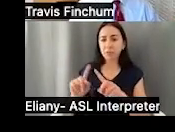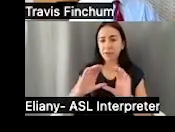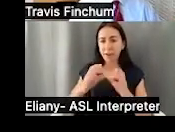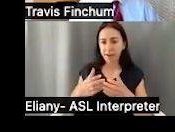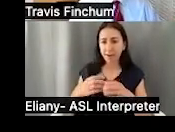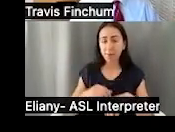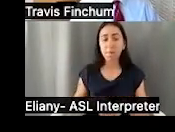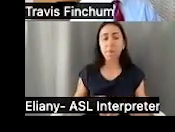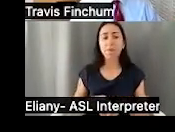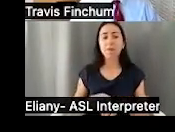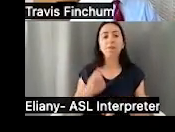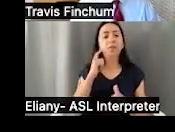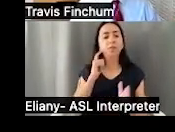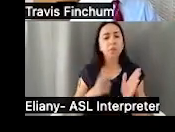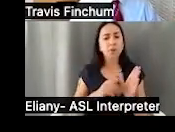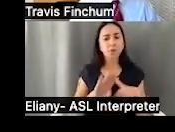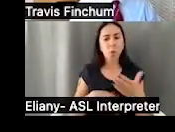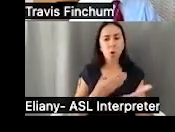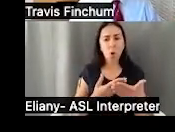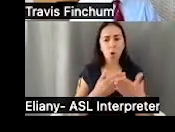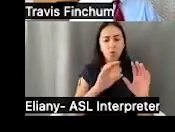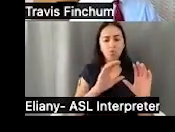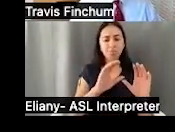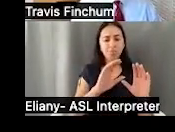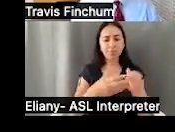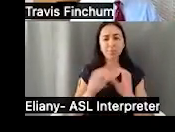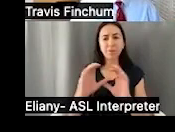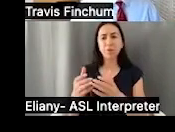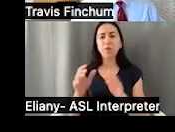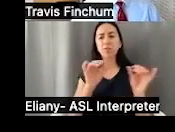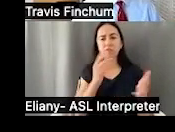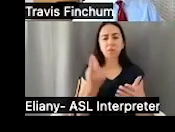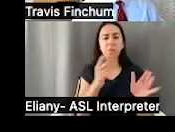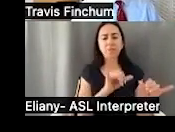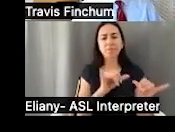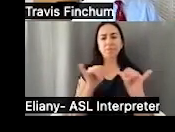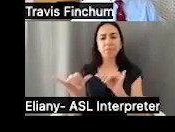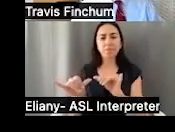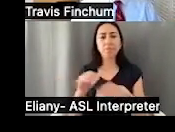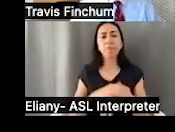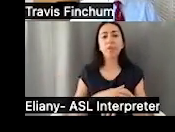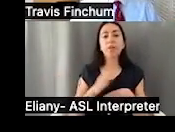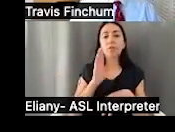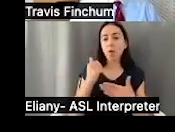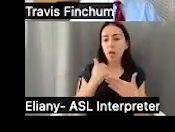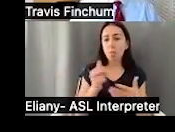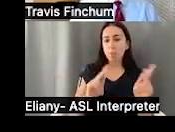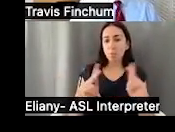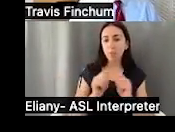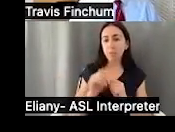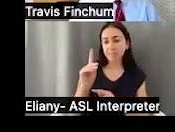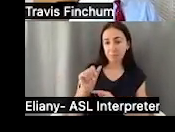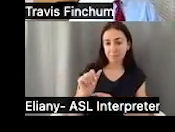de estas categorías. Va a haber algo en común con todos los fideicomisos de necesidades especiales. Van a beneficiar